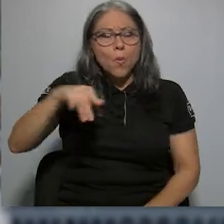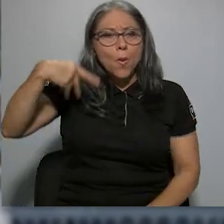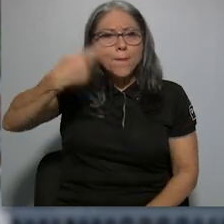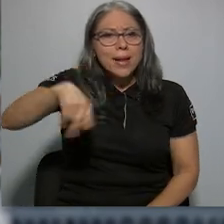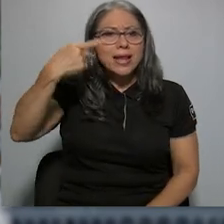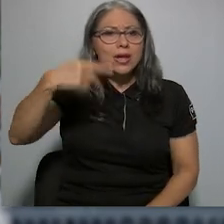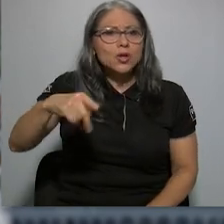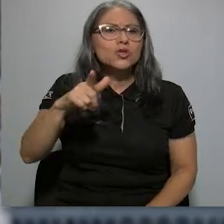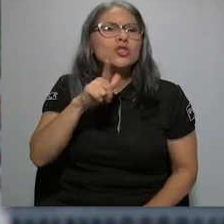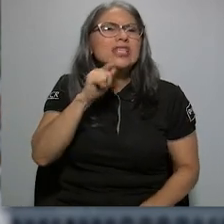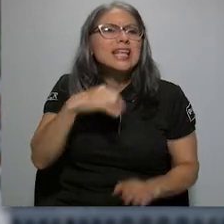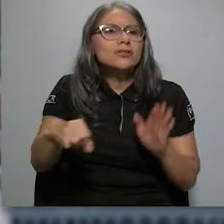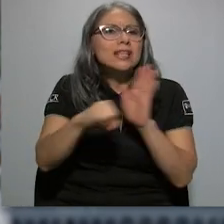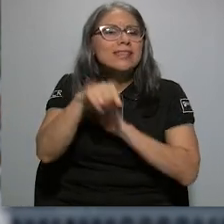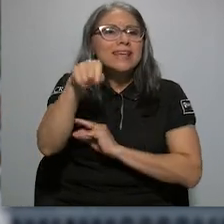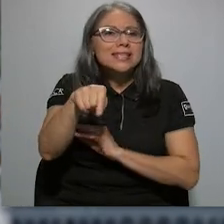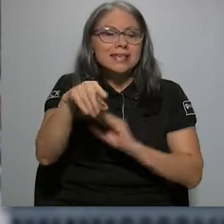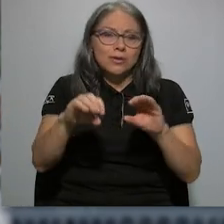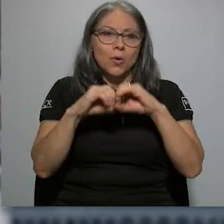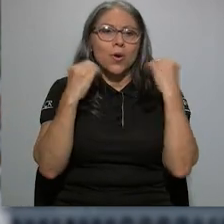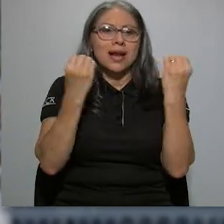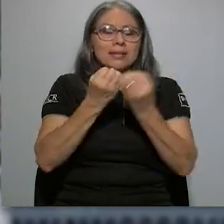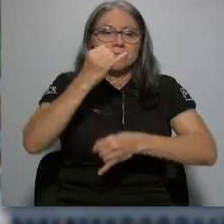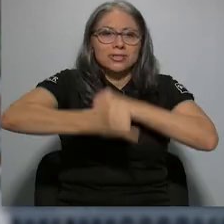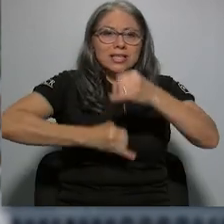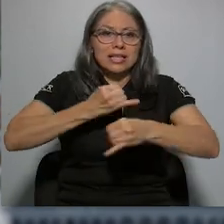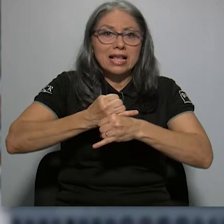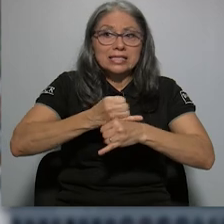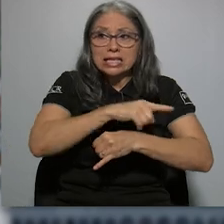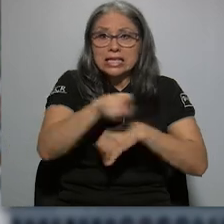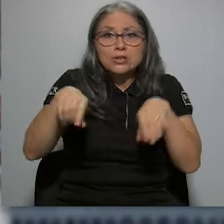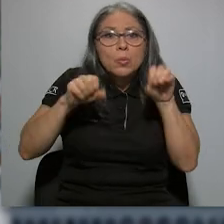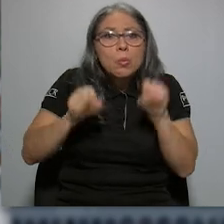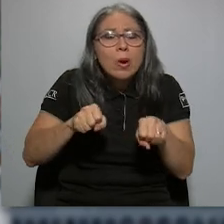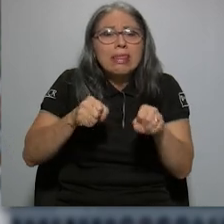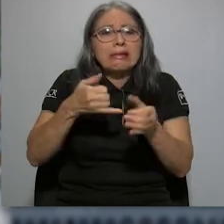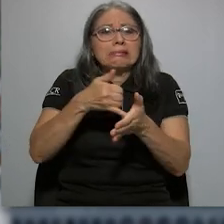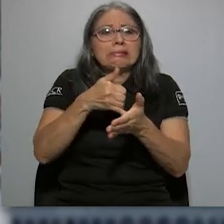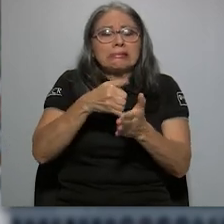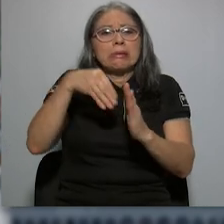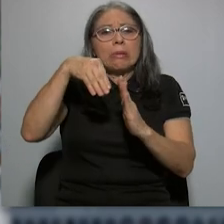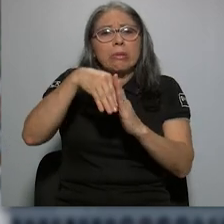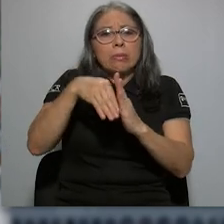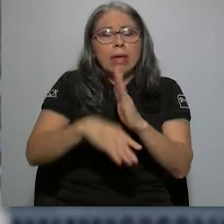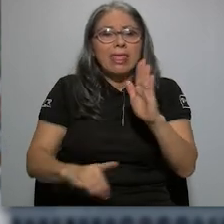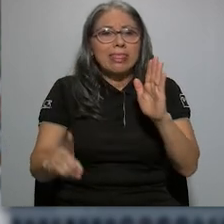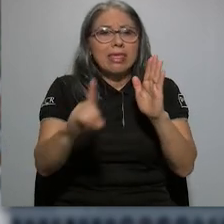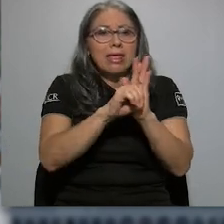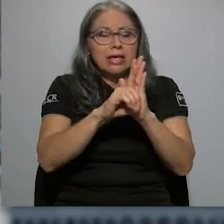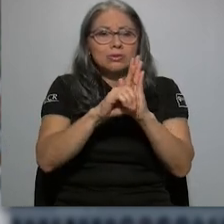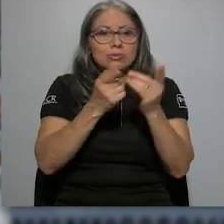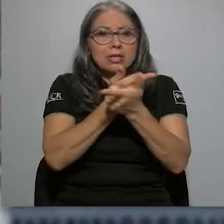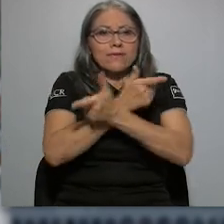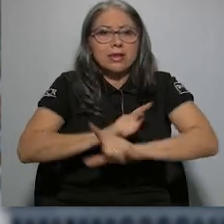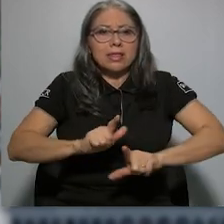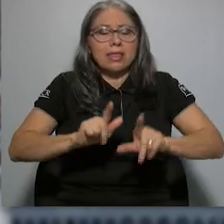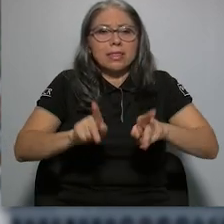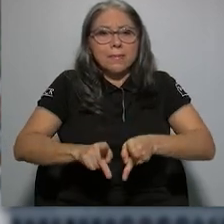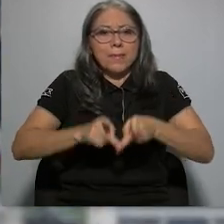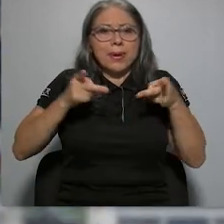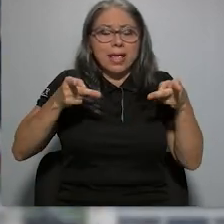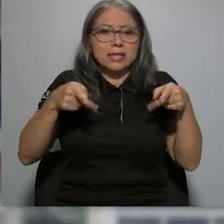por organismos internacionales y con potencial de erosionar los derechos de libertad de prensa y